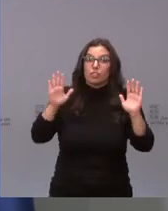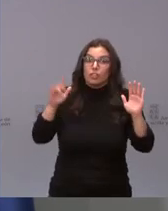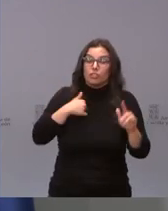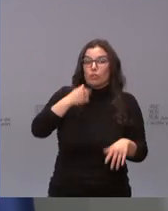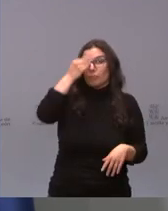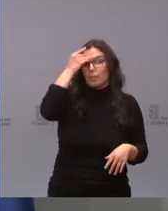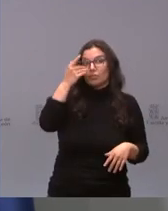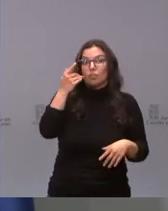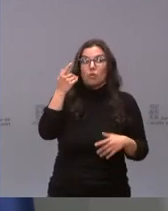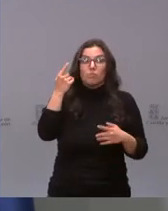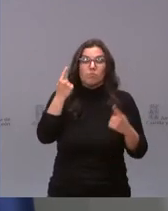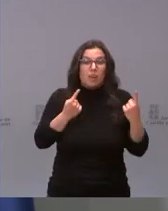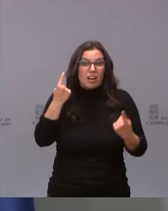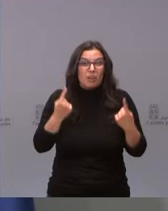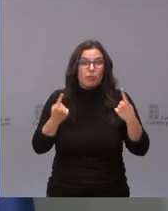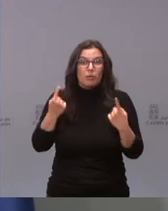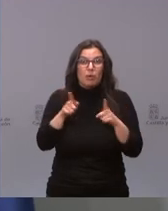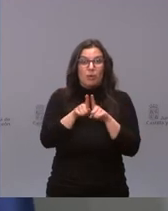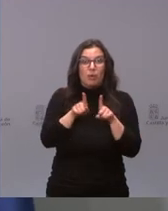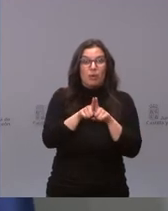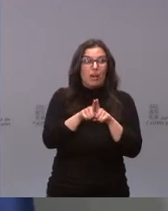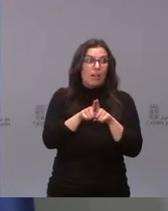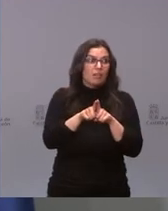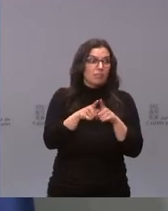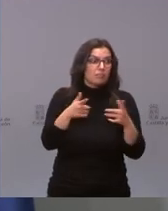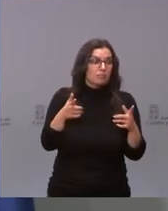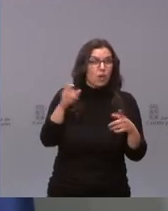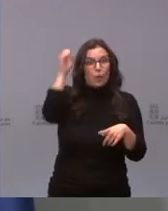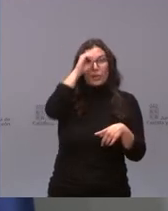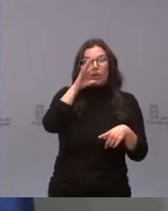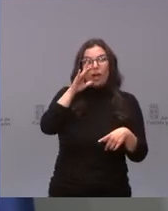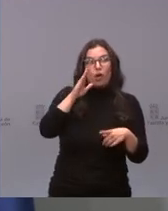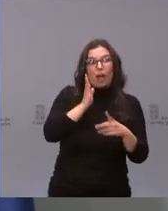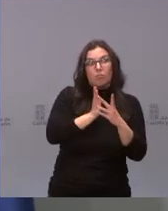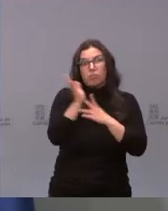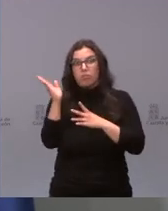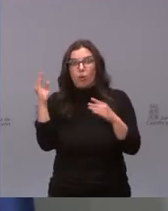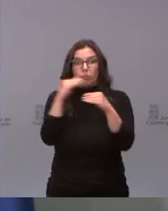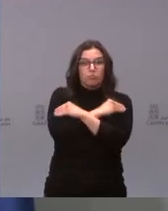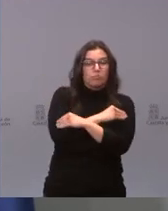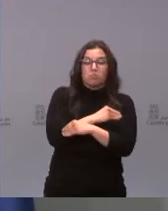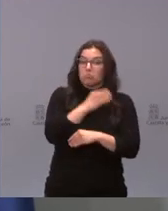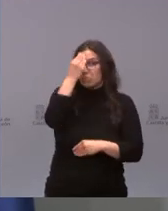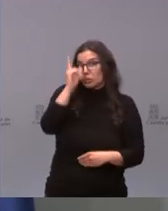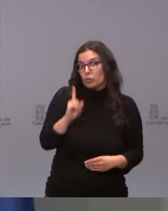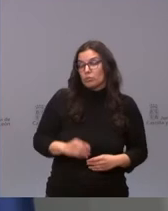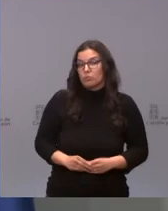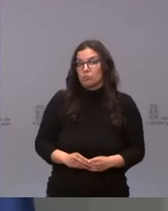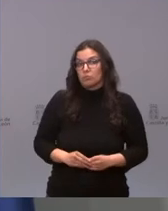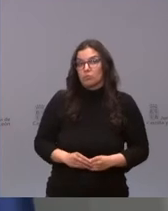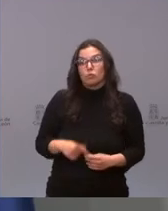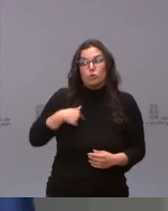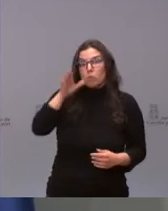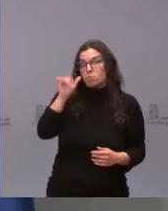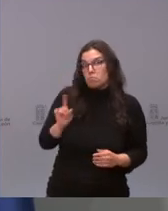nadie esté manteniendo ninguna postura diferente al respecto. Yo por lo menos no lo he